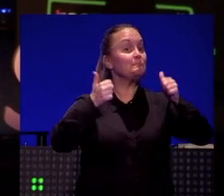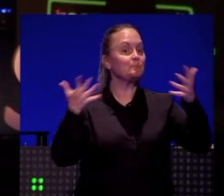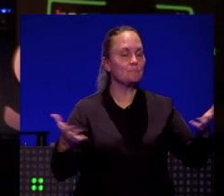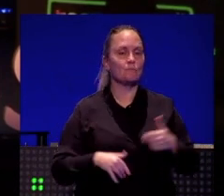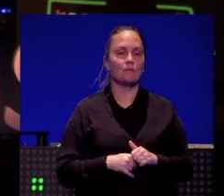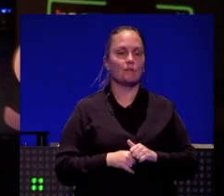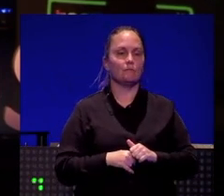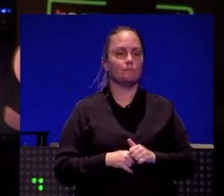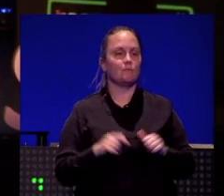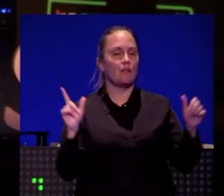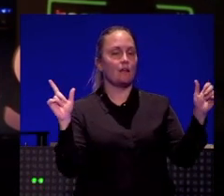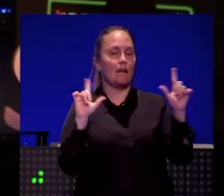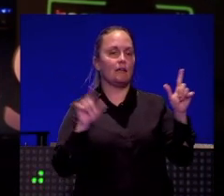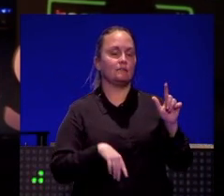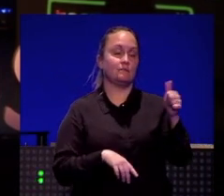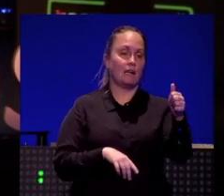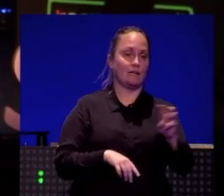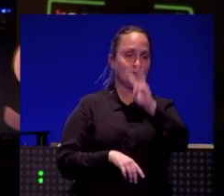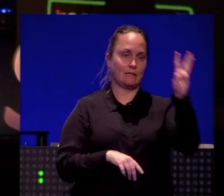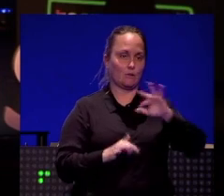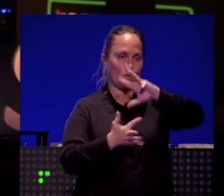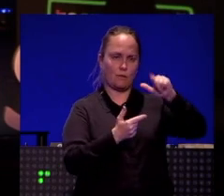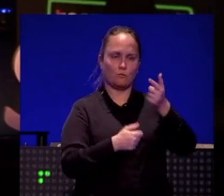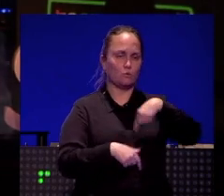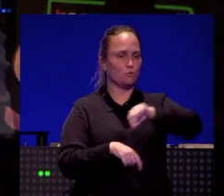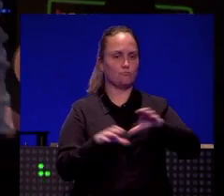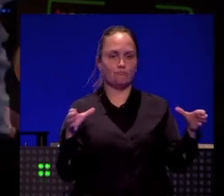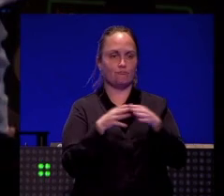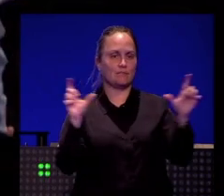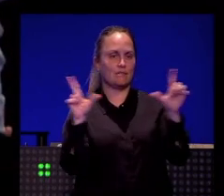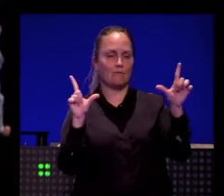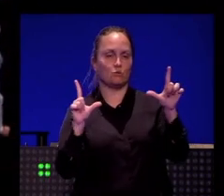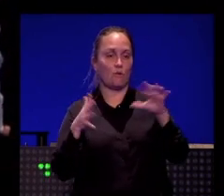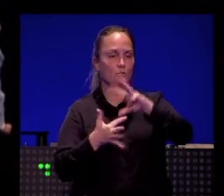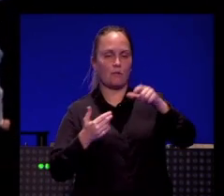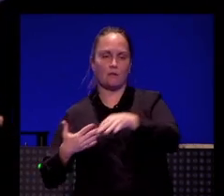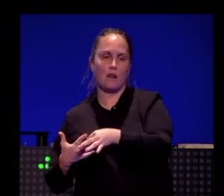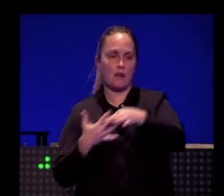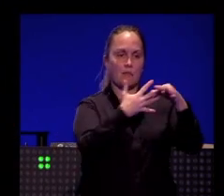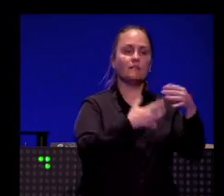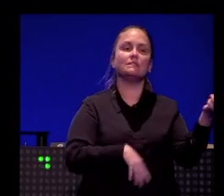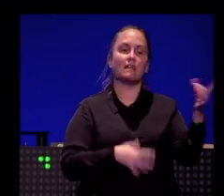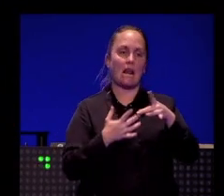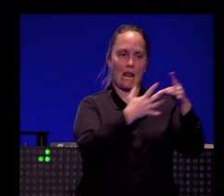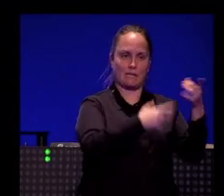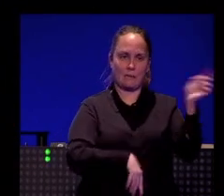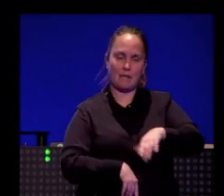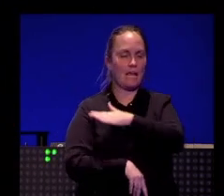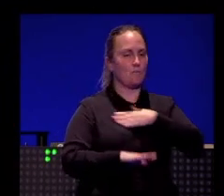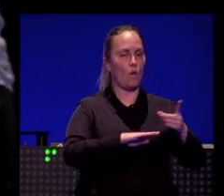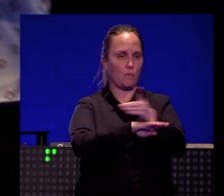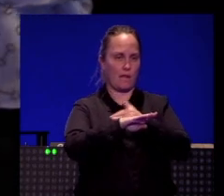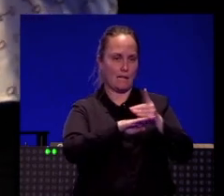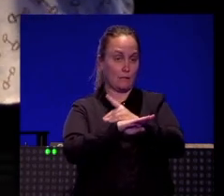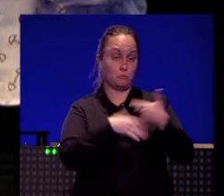somos servicios informativos líderes en televisión y nuestro objetivo también es serlo en digital. Estamos presentes en Twitter,